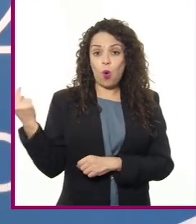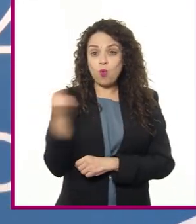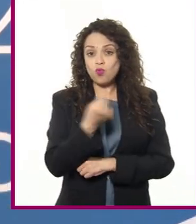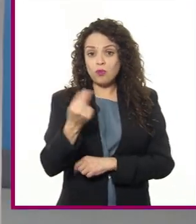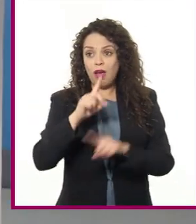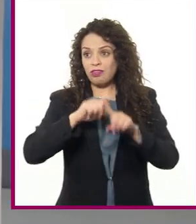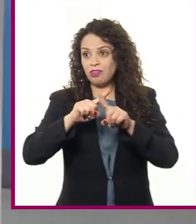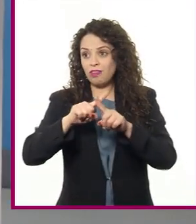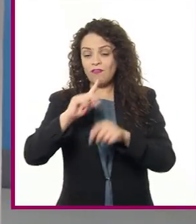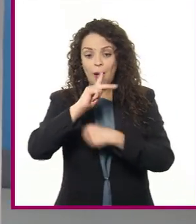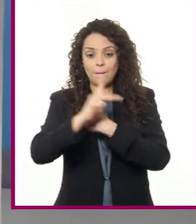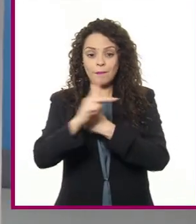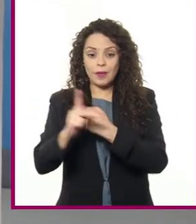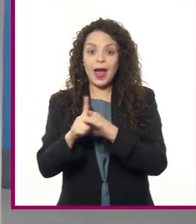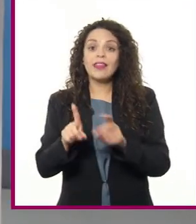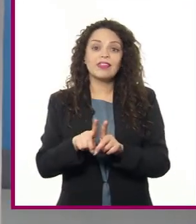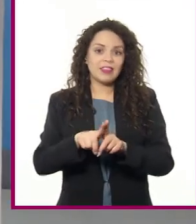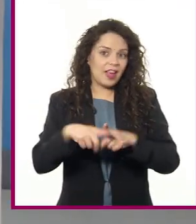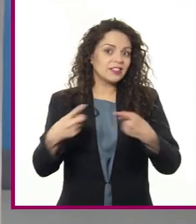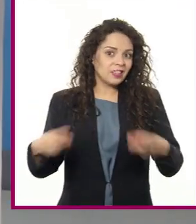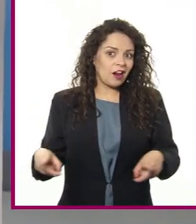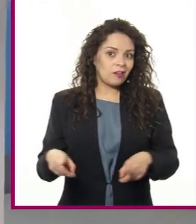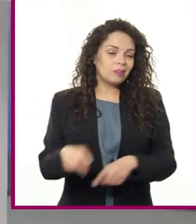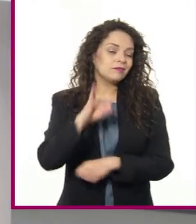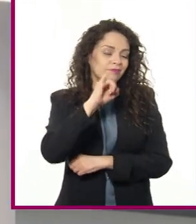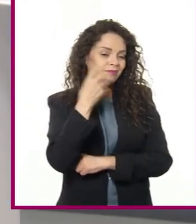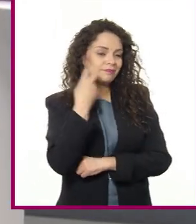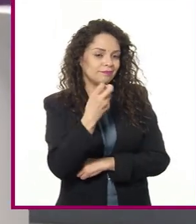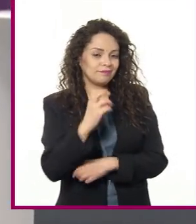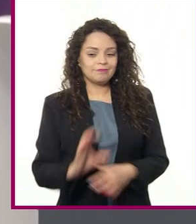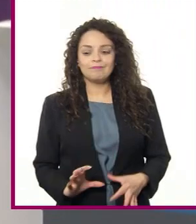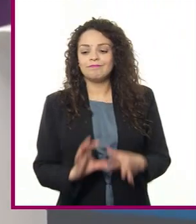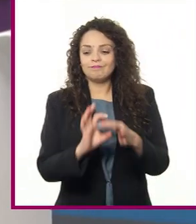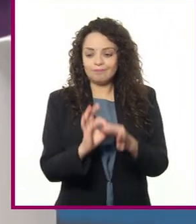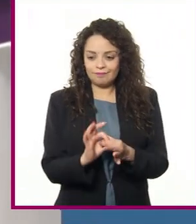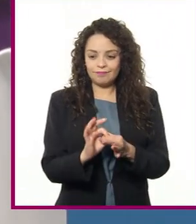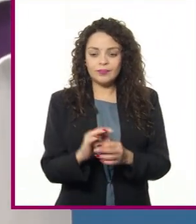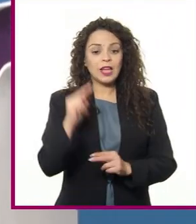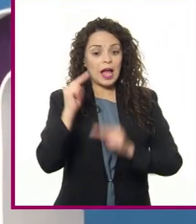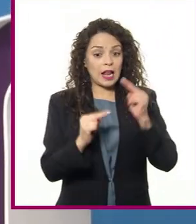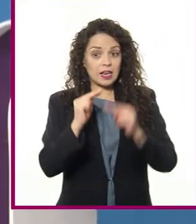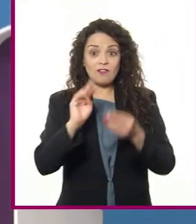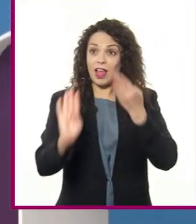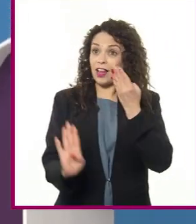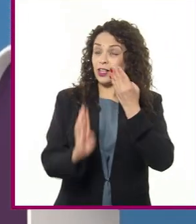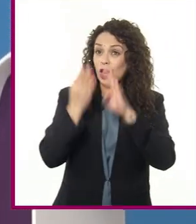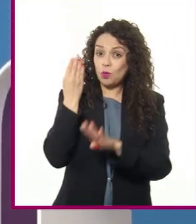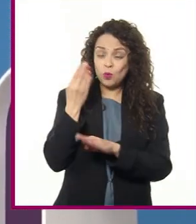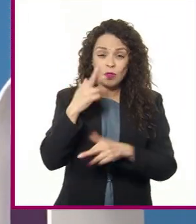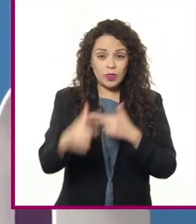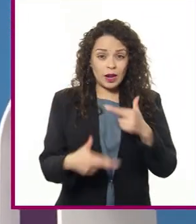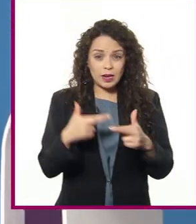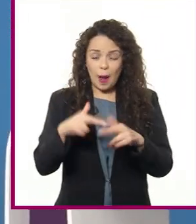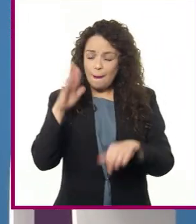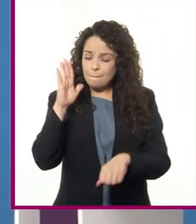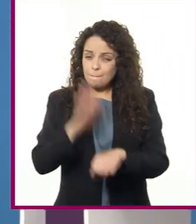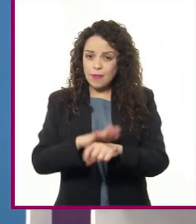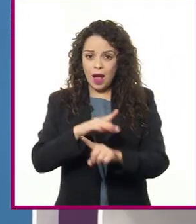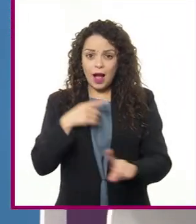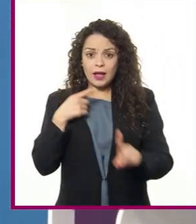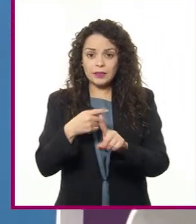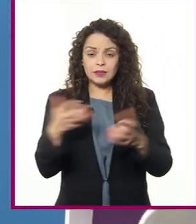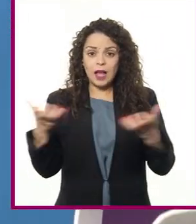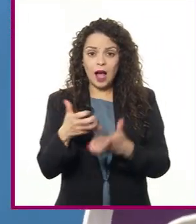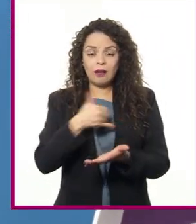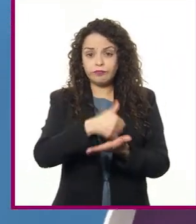desarrollados. 6. Está relacionado a nivel mundial, las regiones más sobresalientes por su